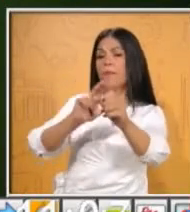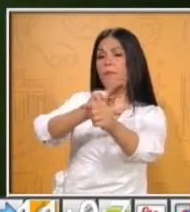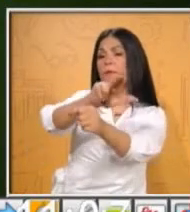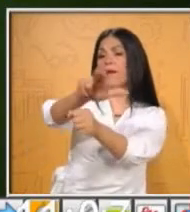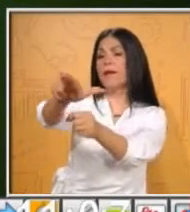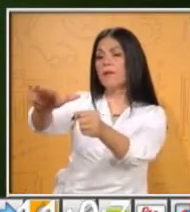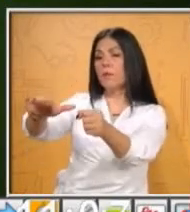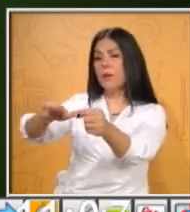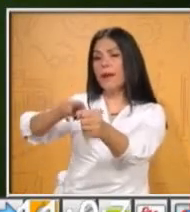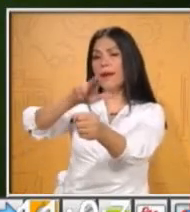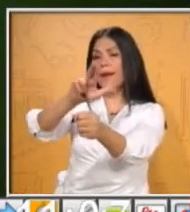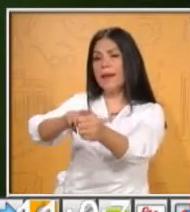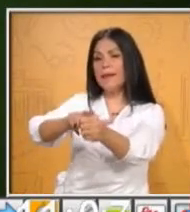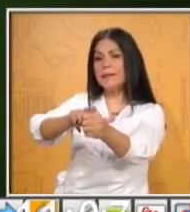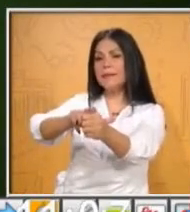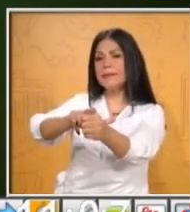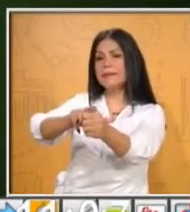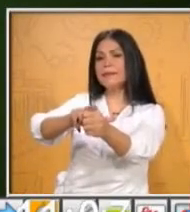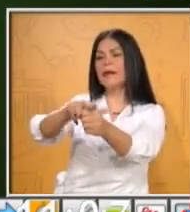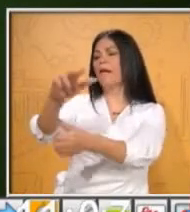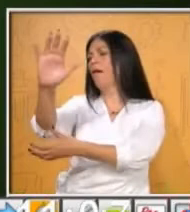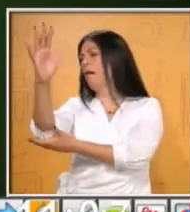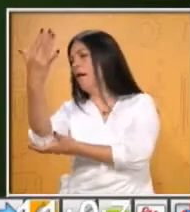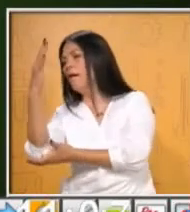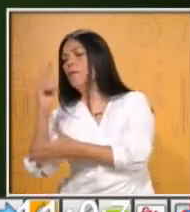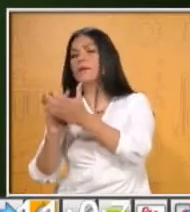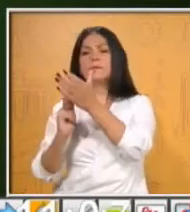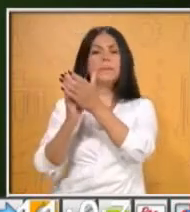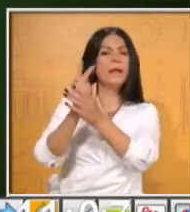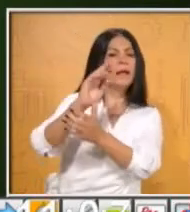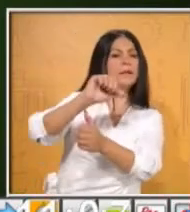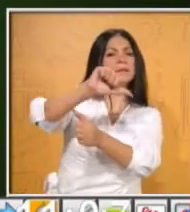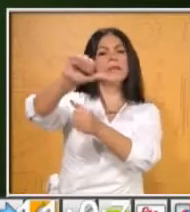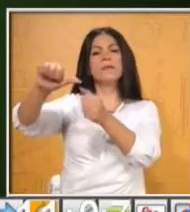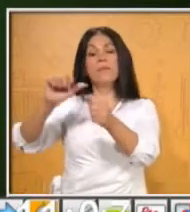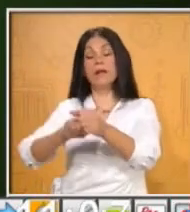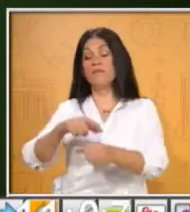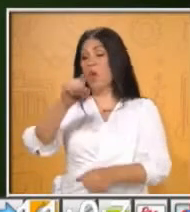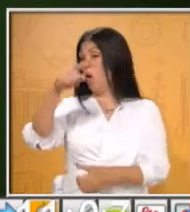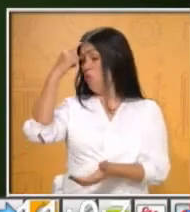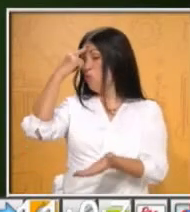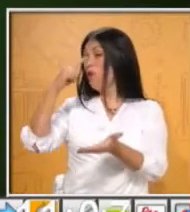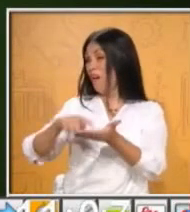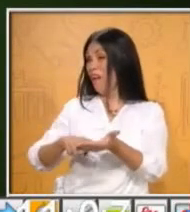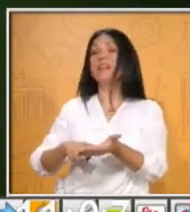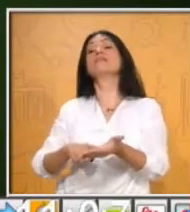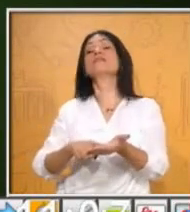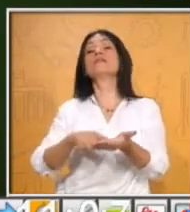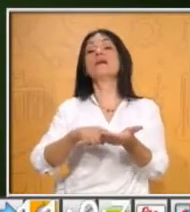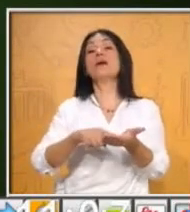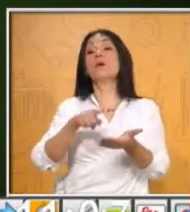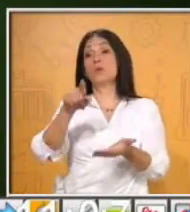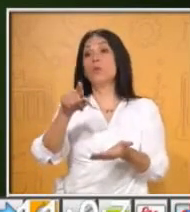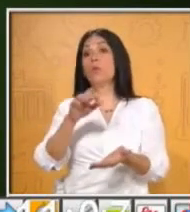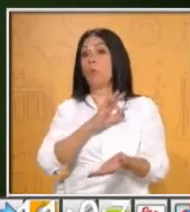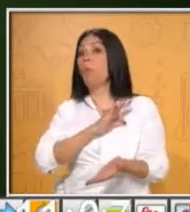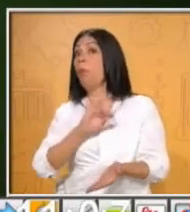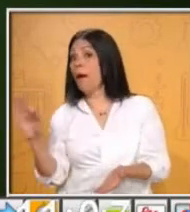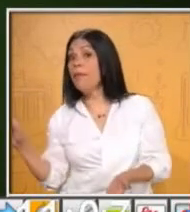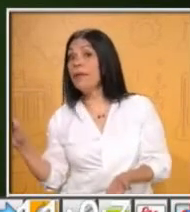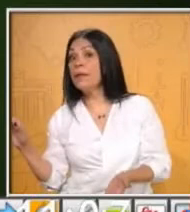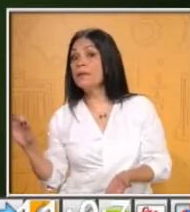empiezas a tirar, supongamos, basura por todos lados, sería una forma de cuidar nuestro medio ambiente?